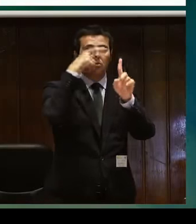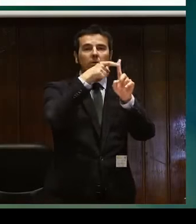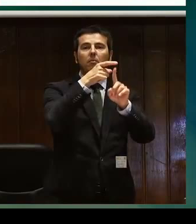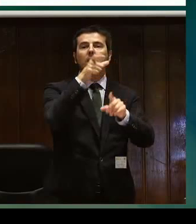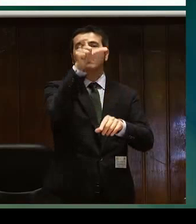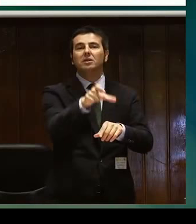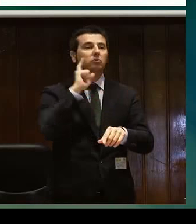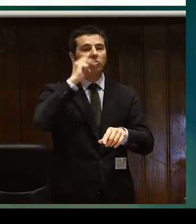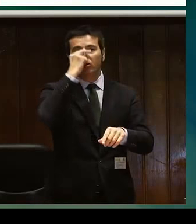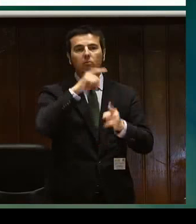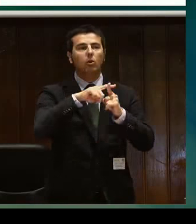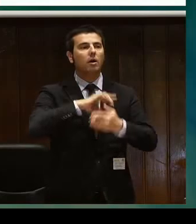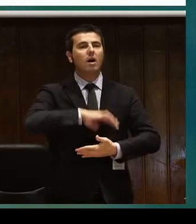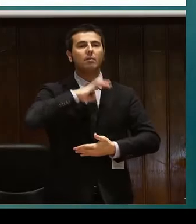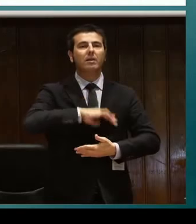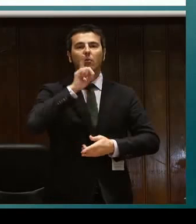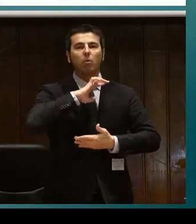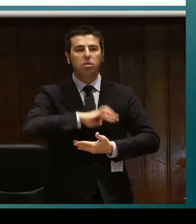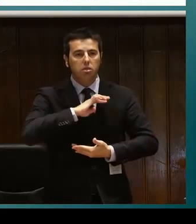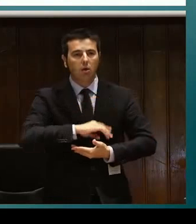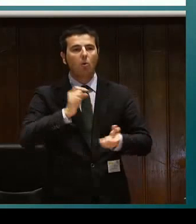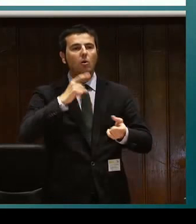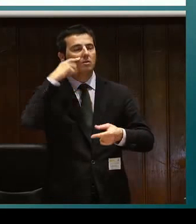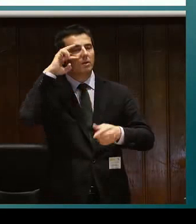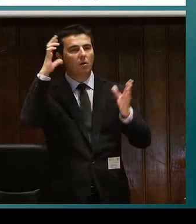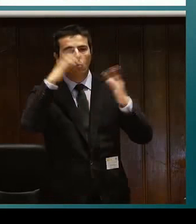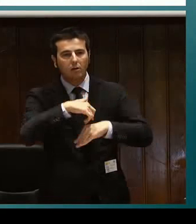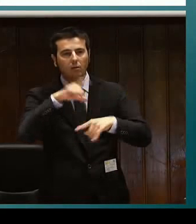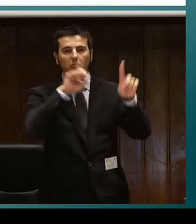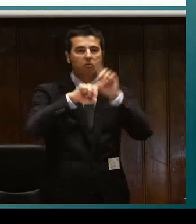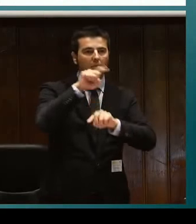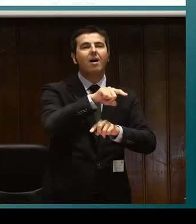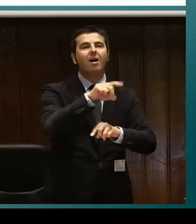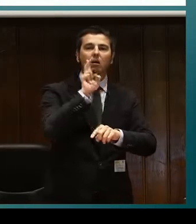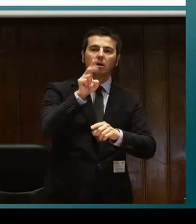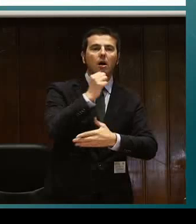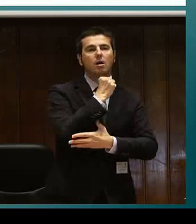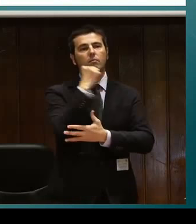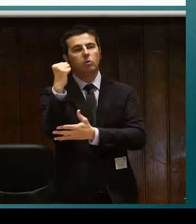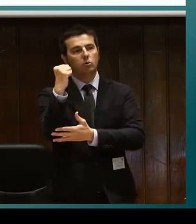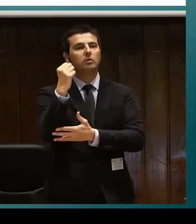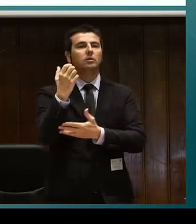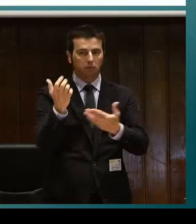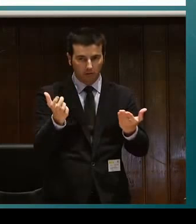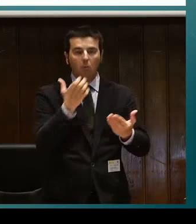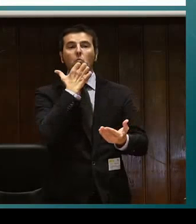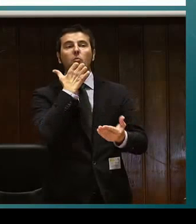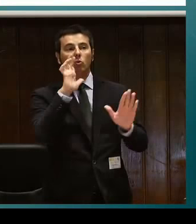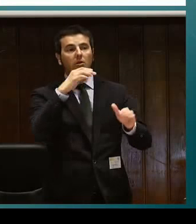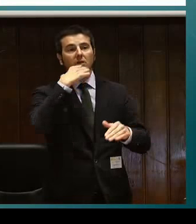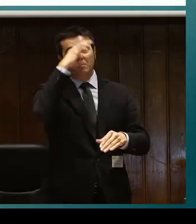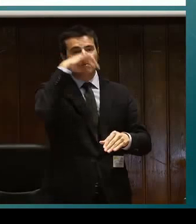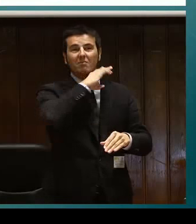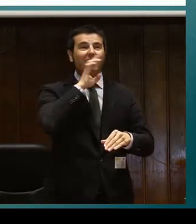que son diferentes a los guías intérpretes los mediadores trabajan con personas sordociegas como